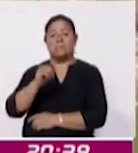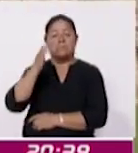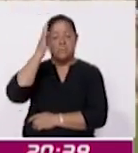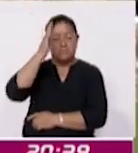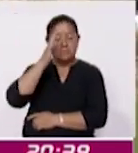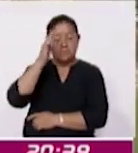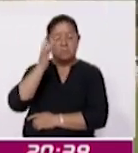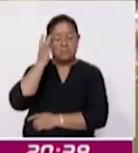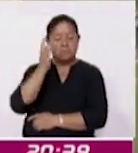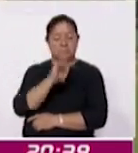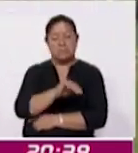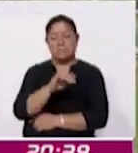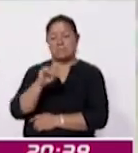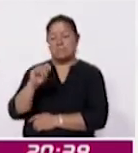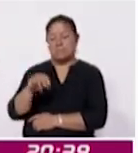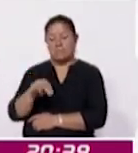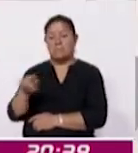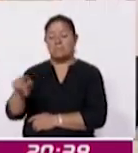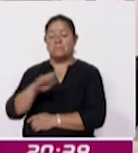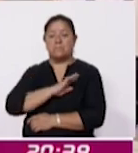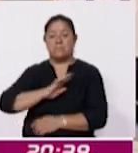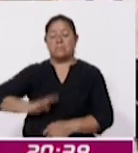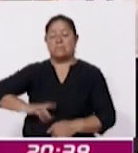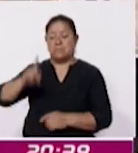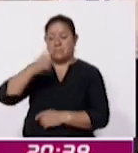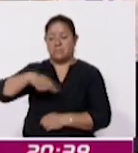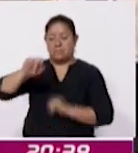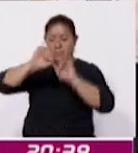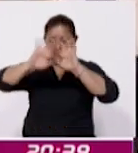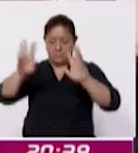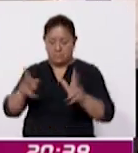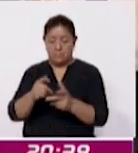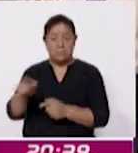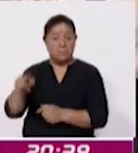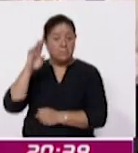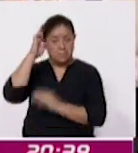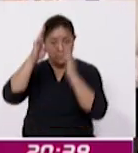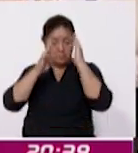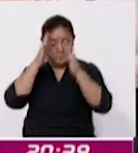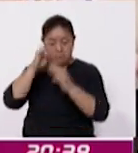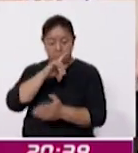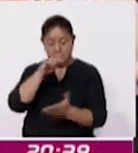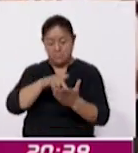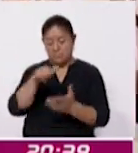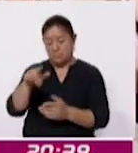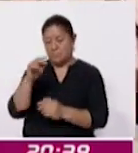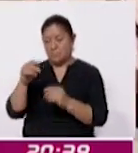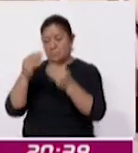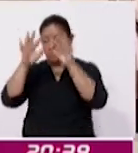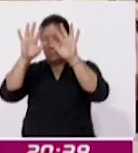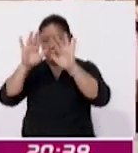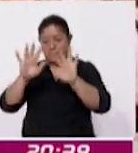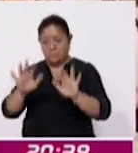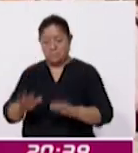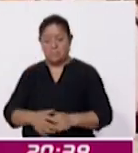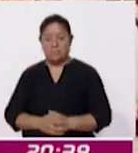ubicado en el municipio de Totolac es el museo de sitio de las Nieves que es